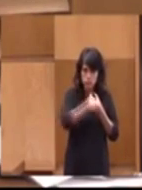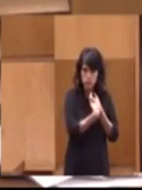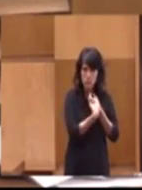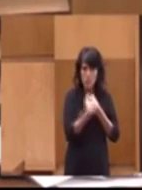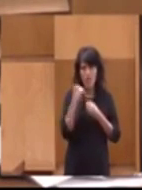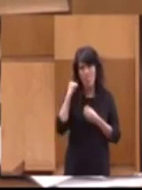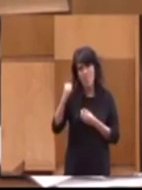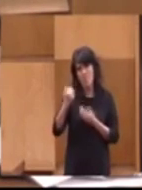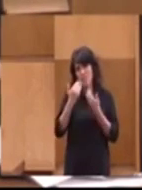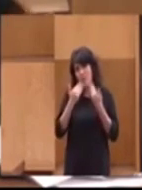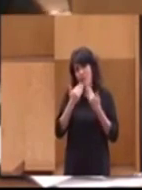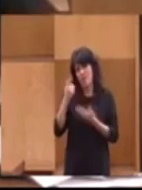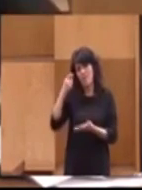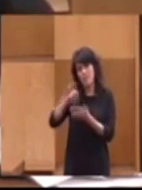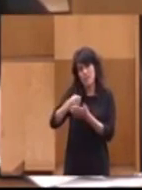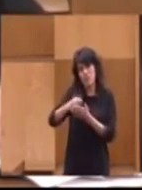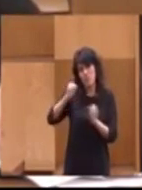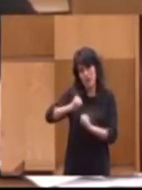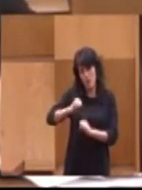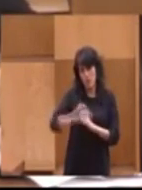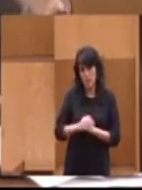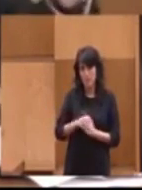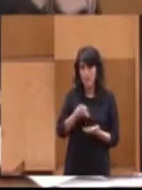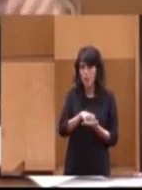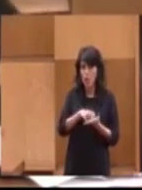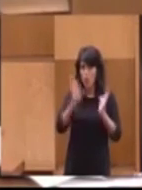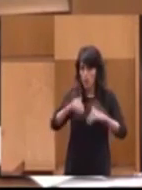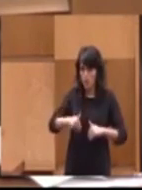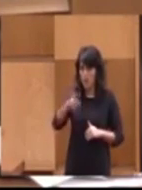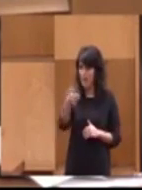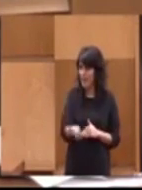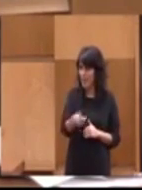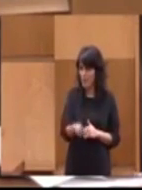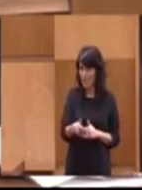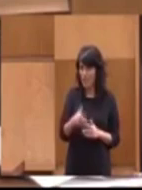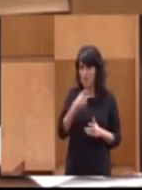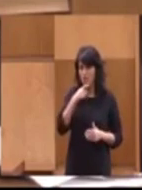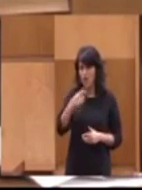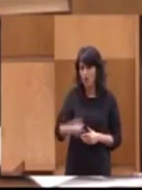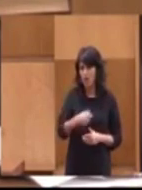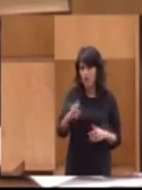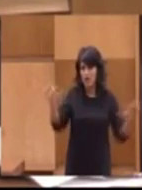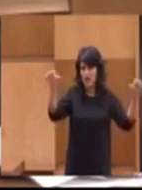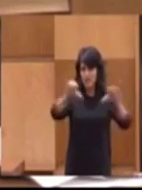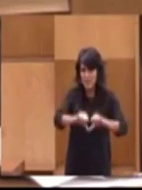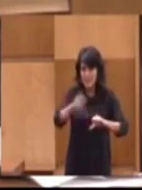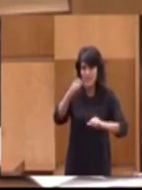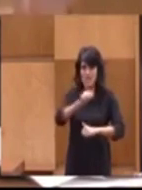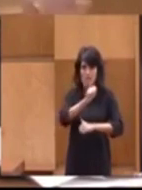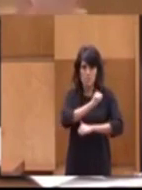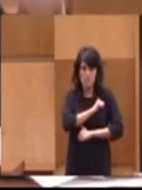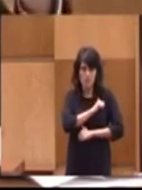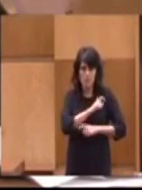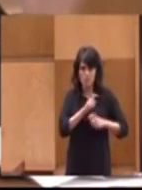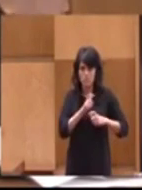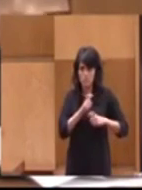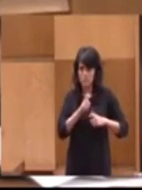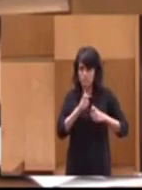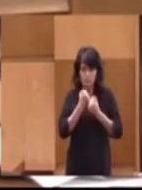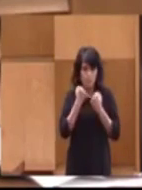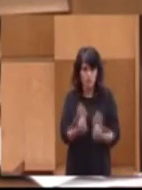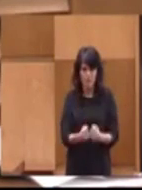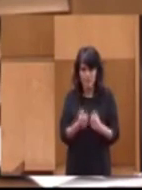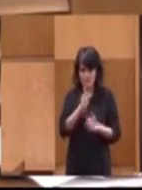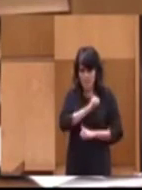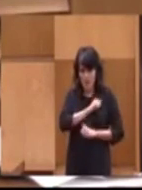los mayores. No cabe duda que la gravedad y duración de la crisis, la intensidad del desempleo, sobre todo del paro de